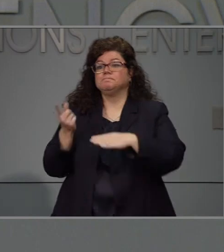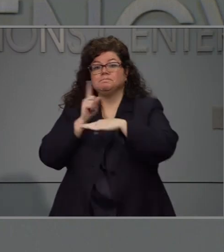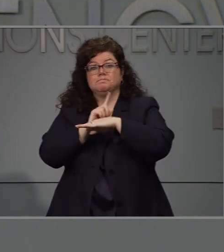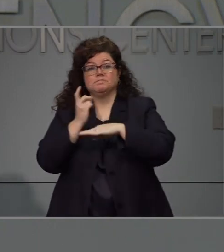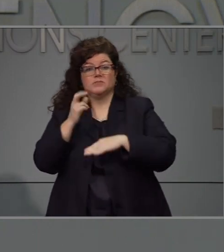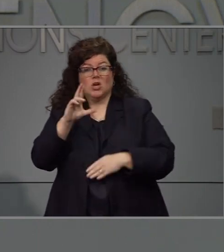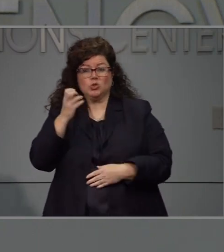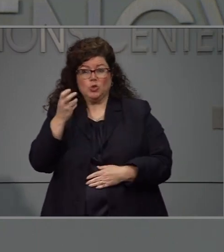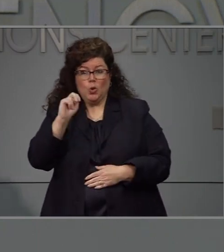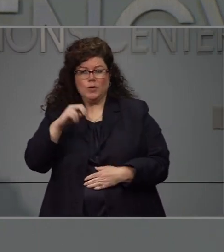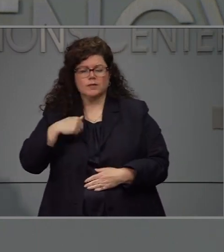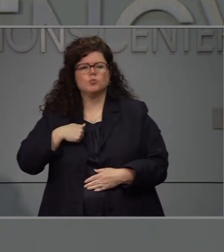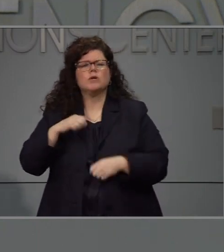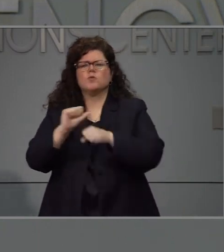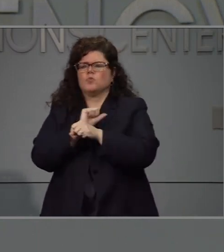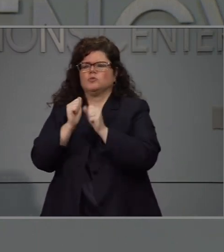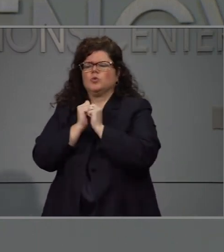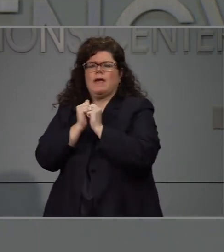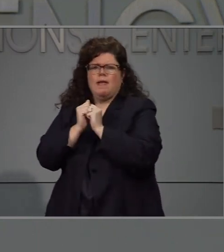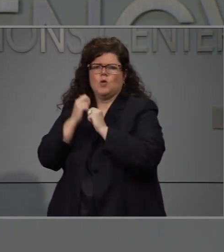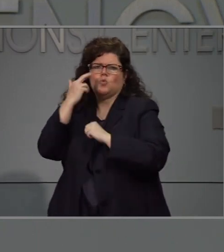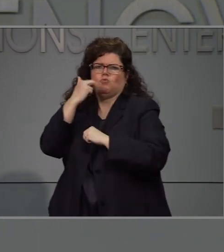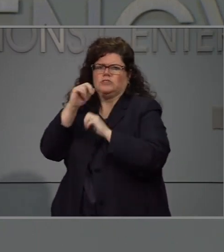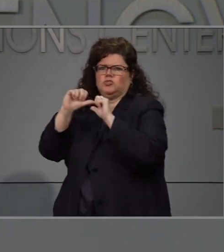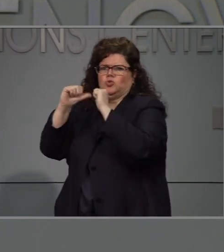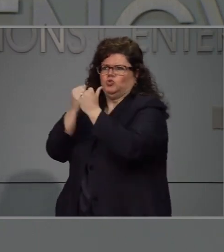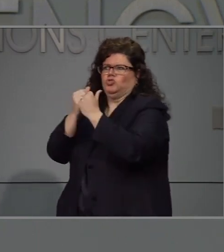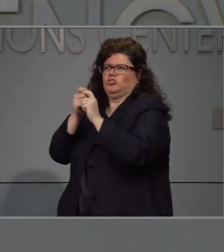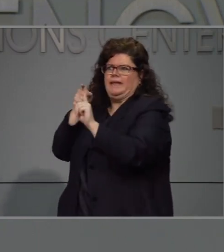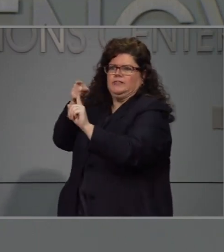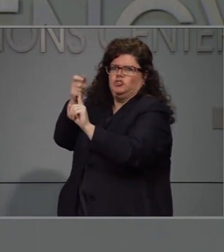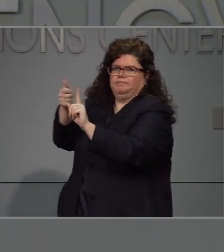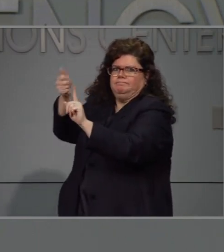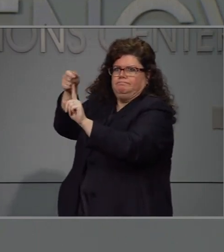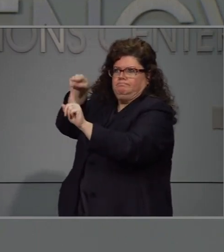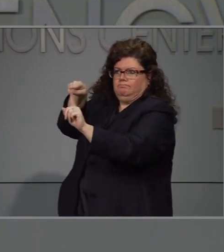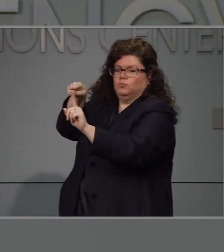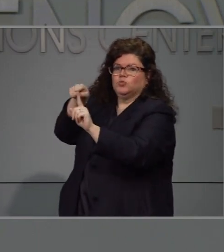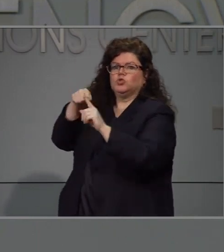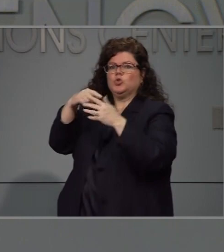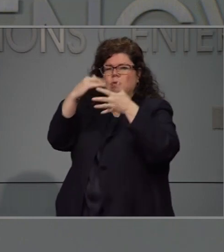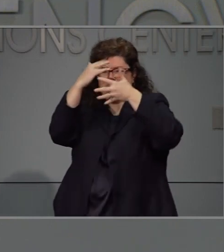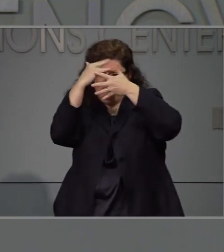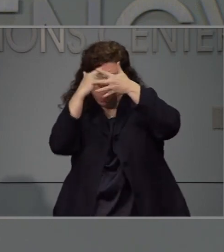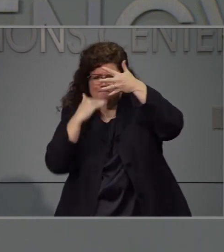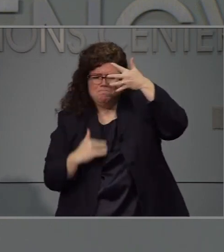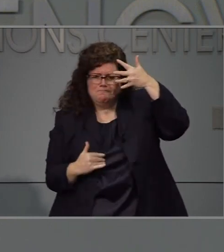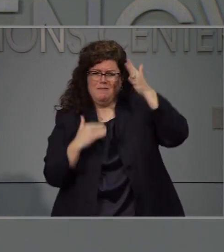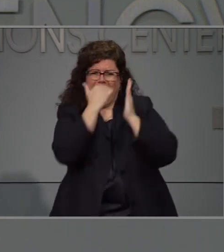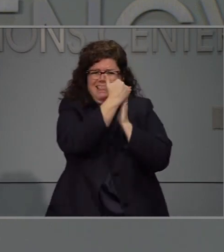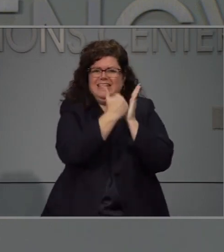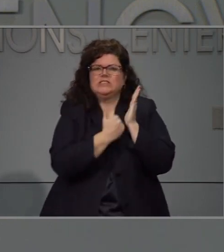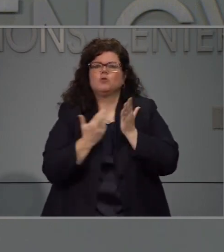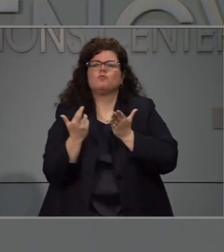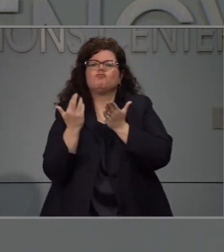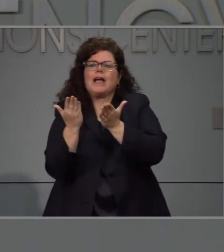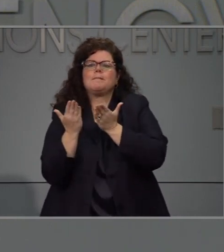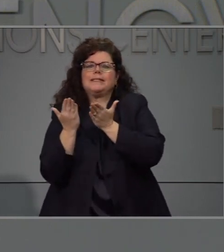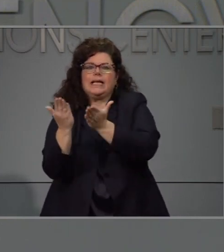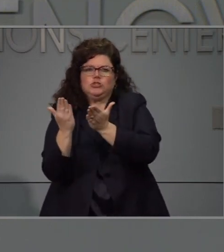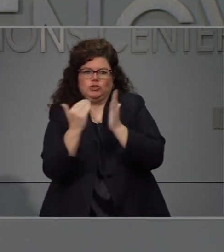Gracias, gobernador. Sí, como mencionó el gobernador, trabajamos con la asociación de restaurantes para establecer una lista integral de